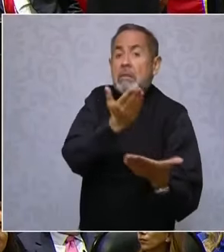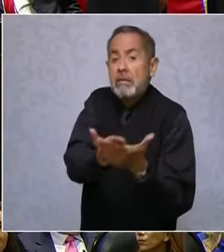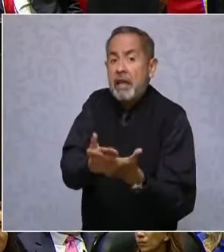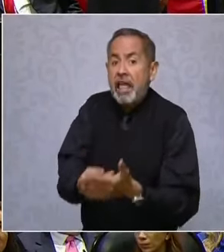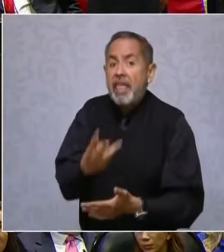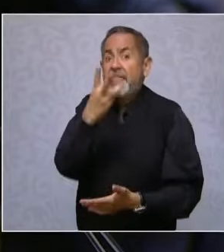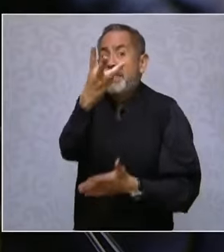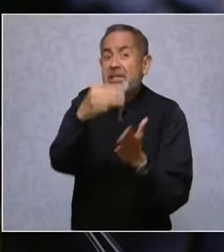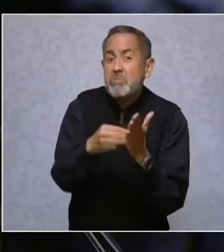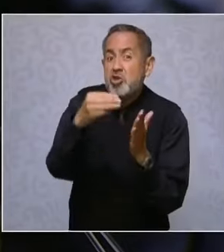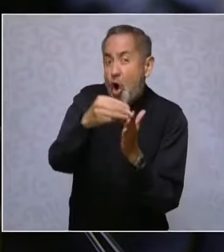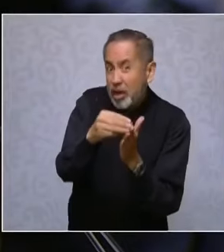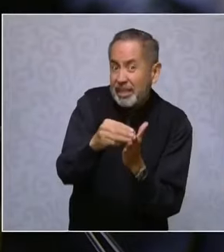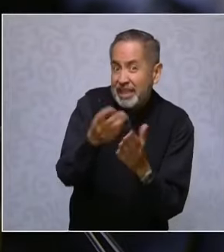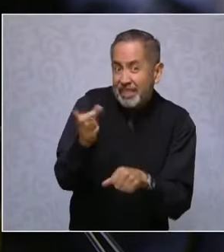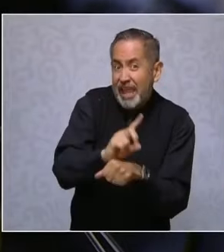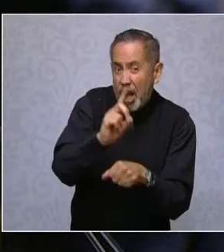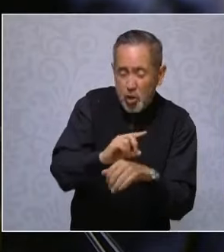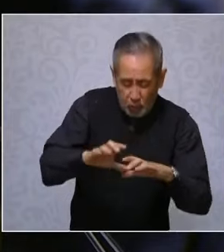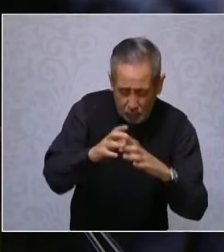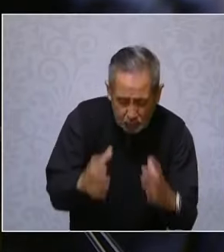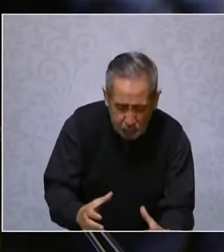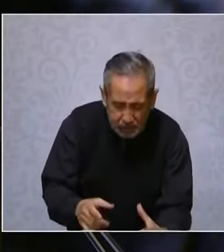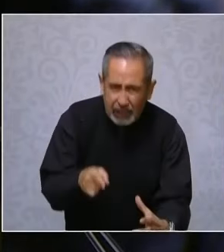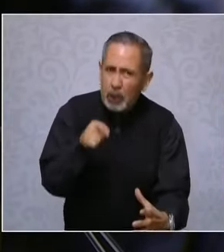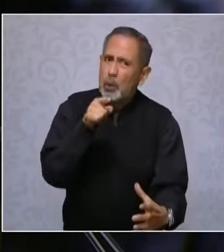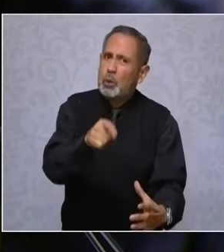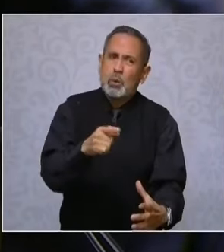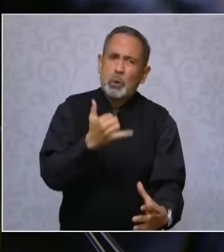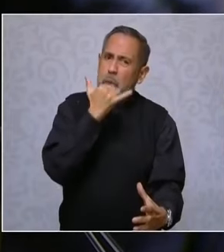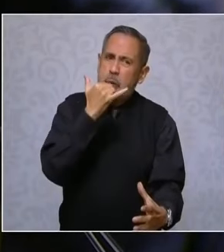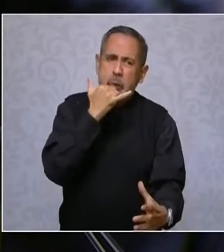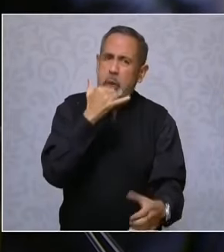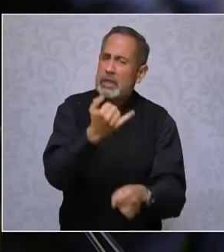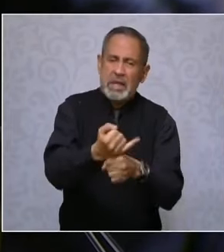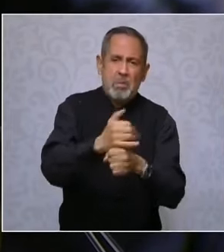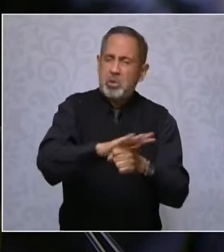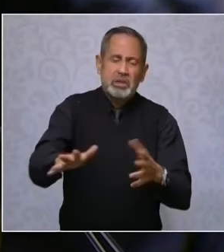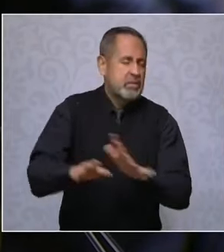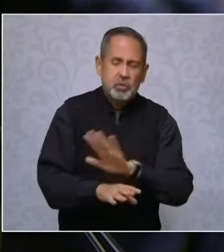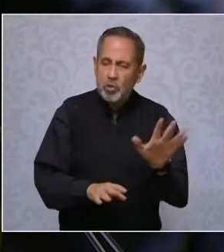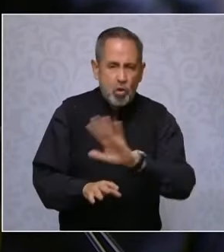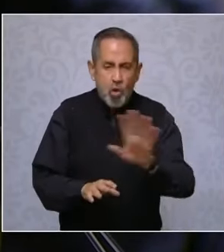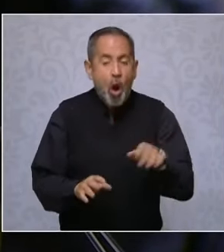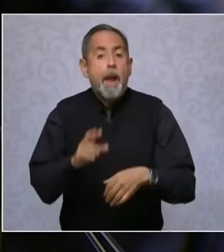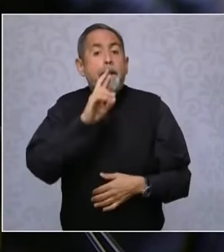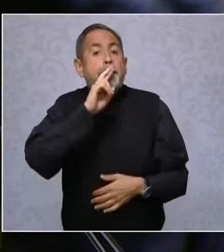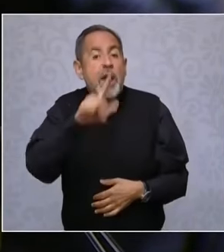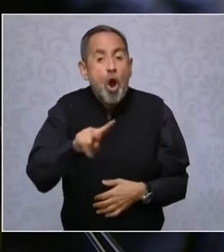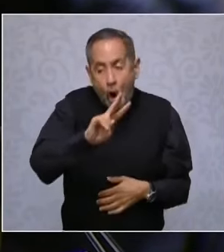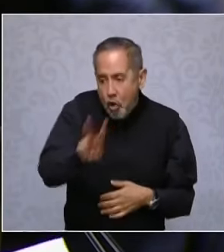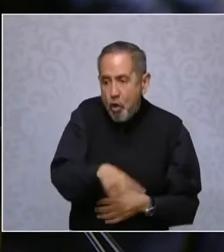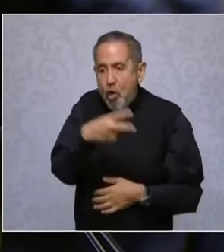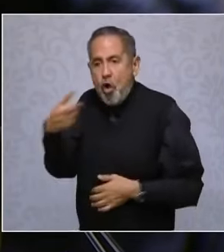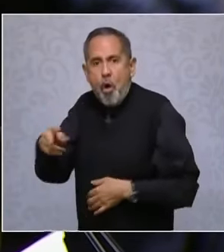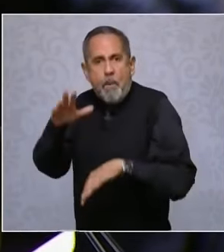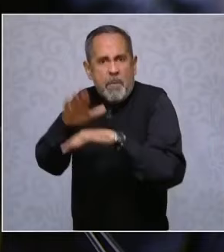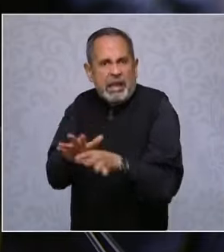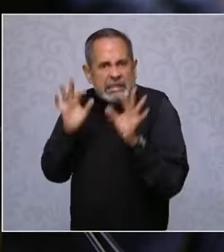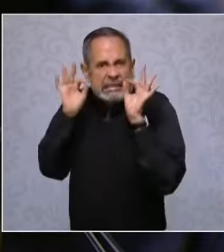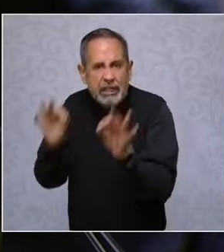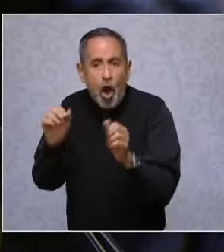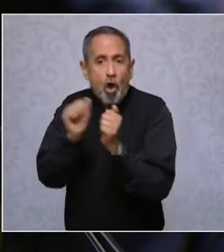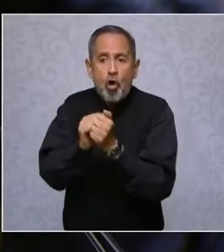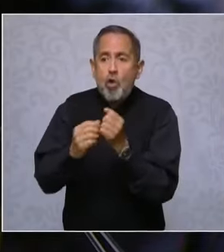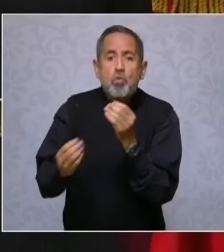de barriles diarios, eso es ambientalmente imposible, es mejor promover la eficiencia y las fuentes